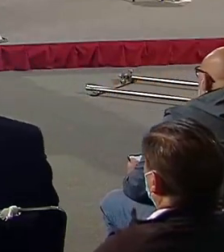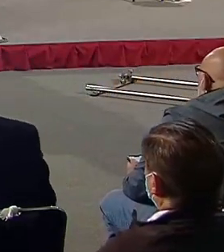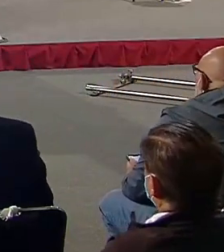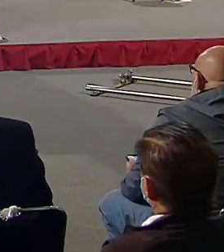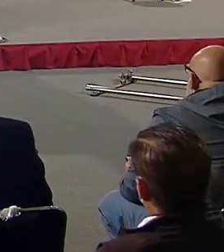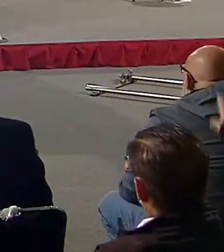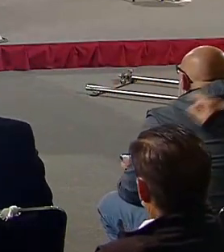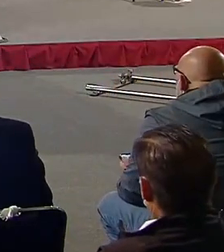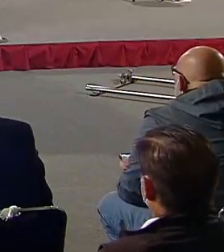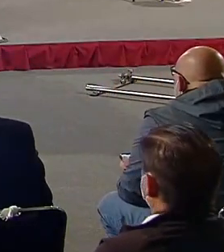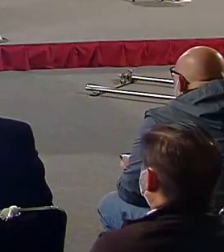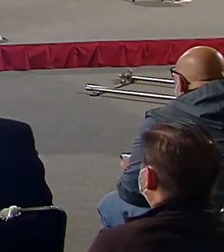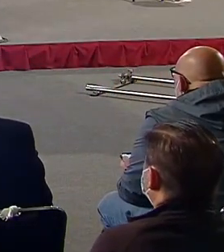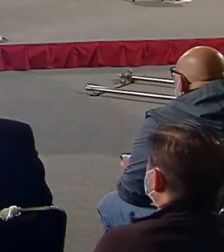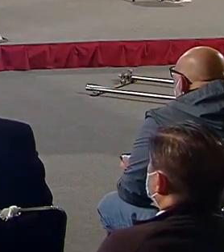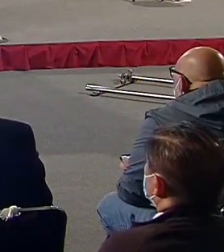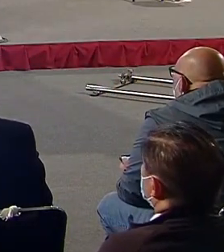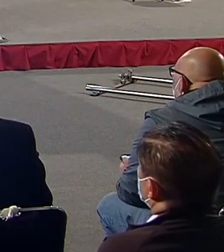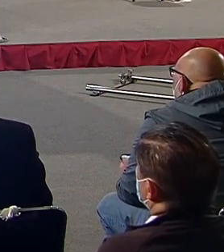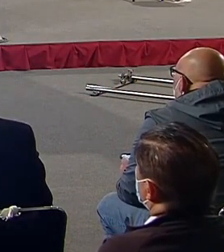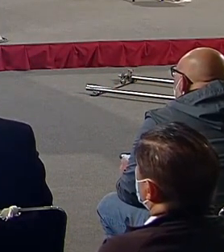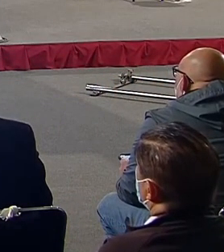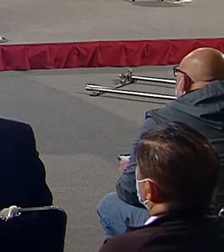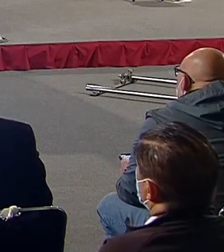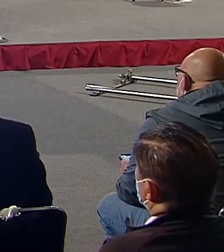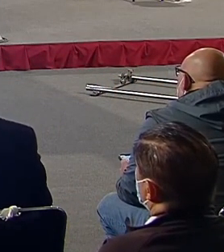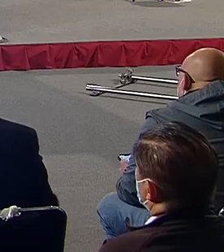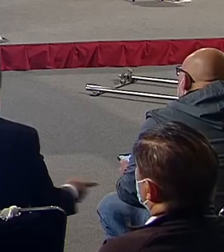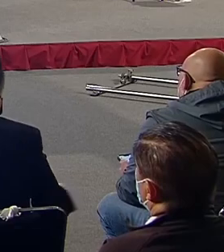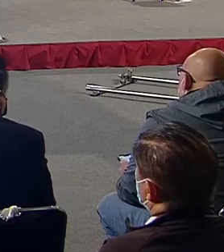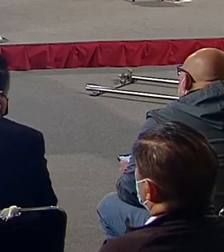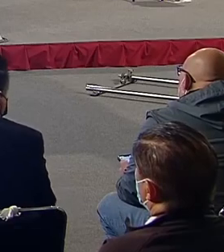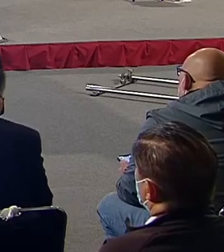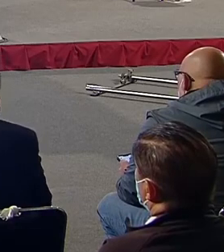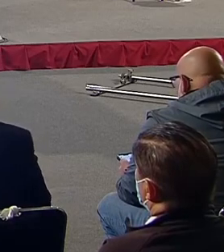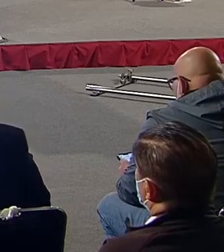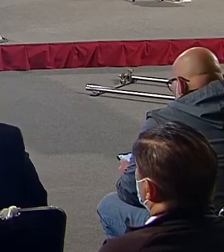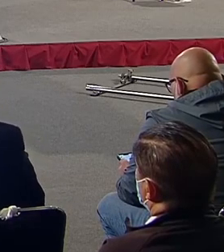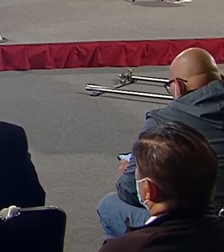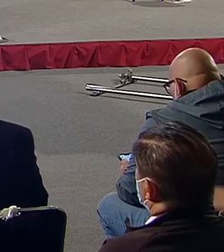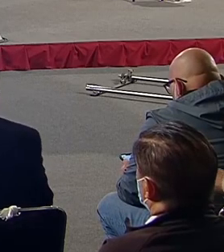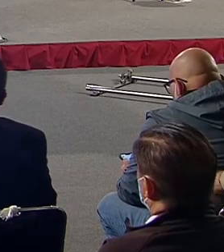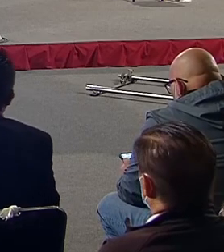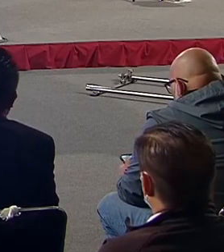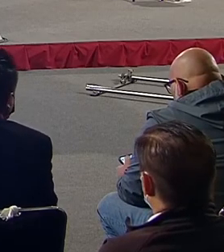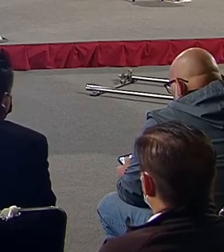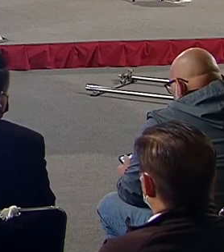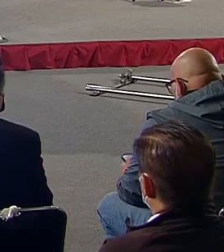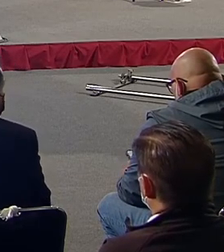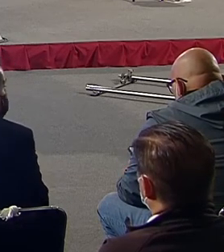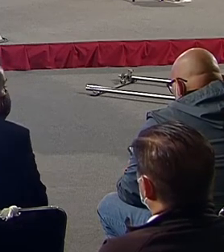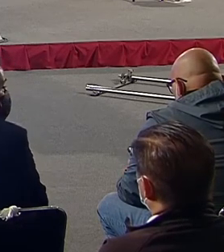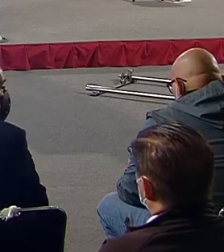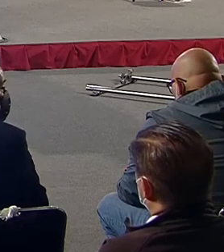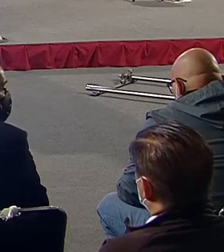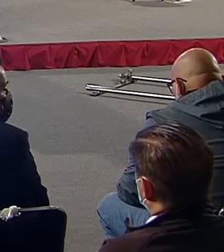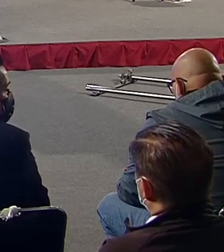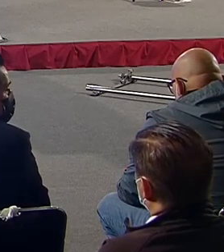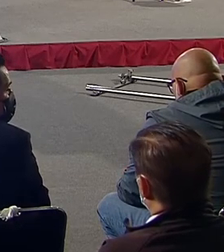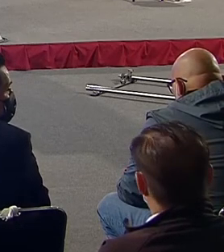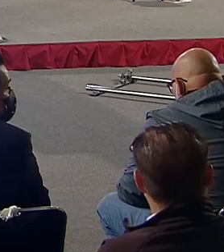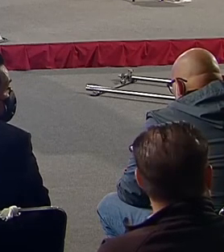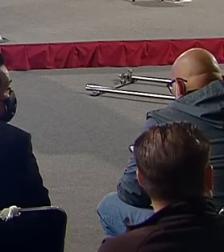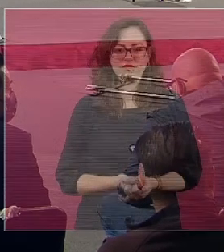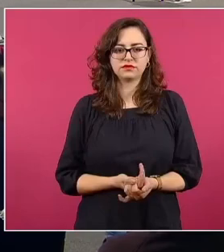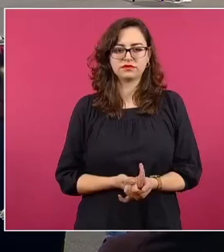Bueno, quisiese hacer dos precisiones. Antonetti es del fundador de Atlas Network y la Fundación para